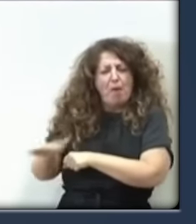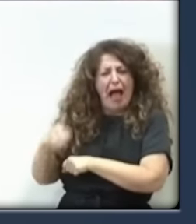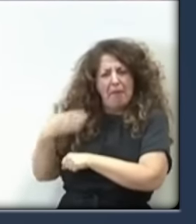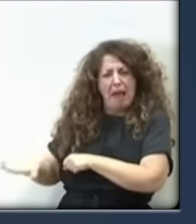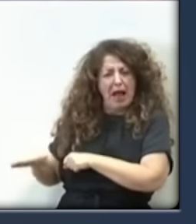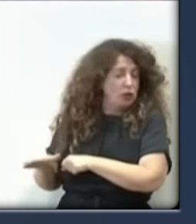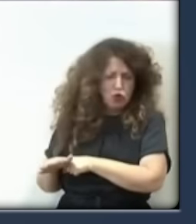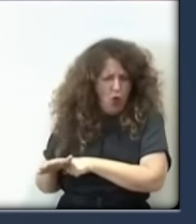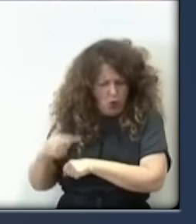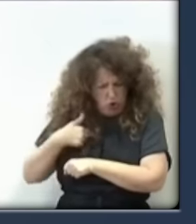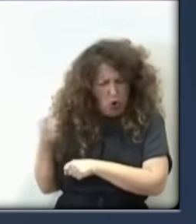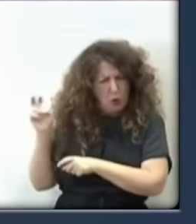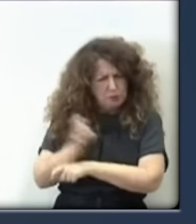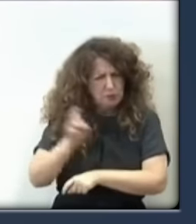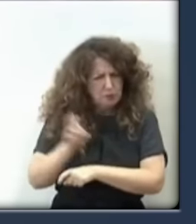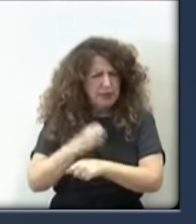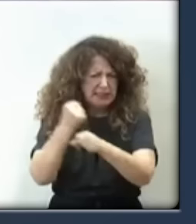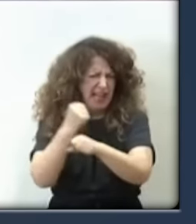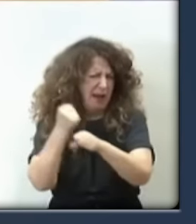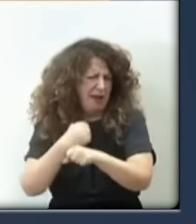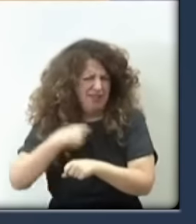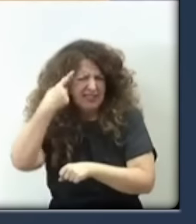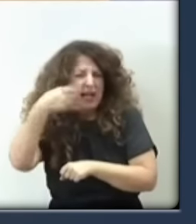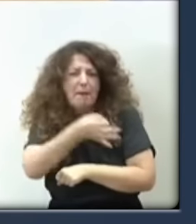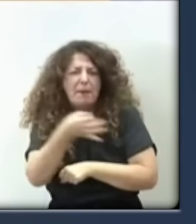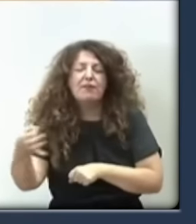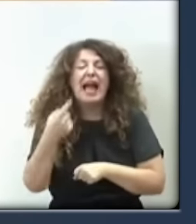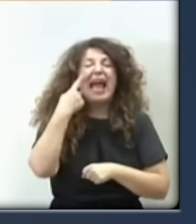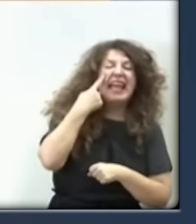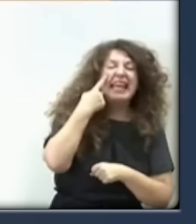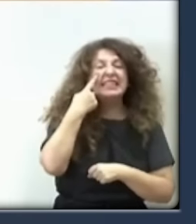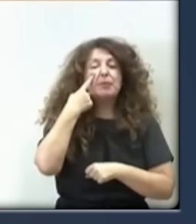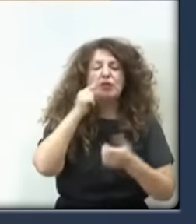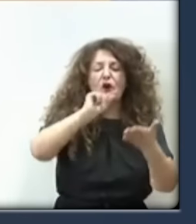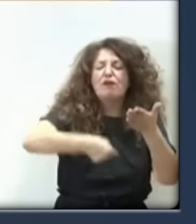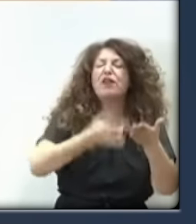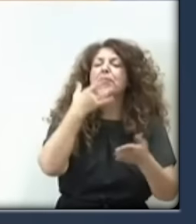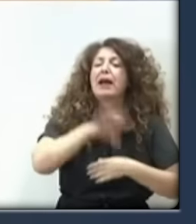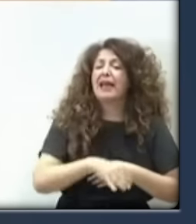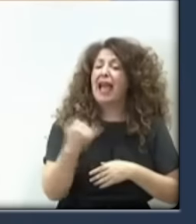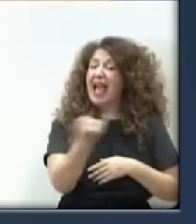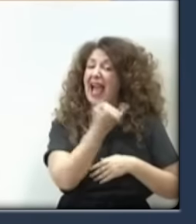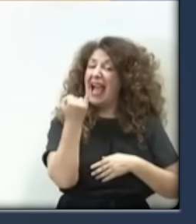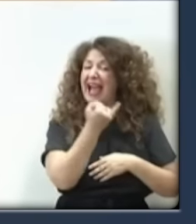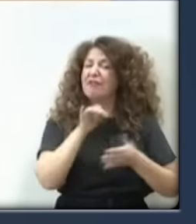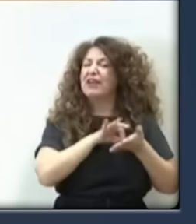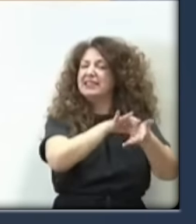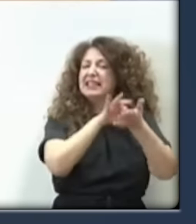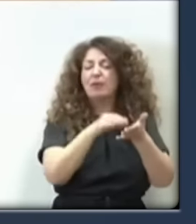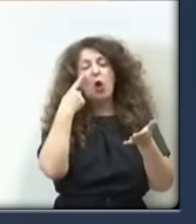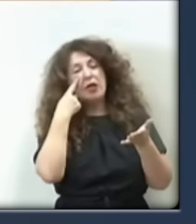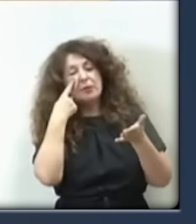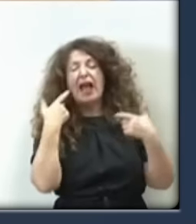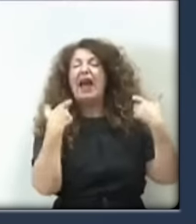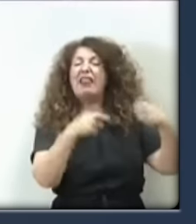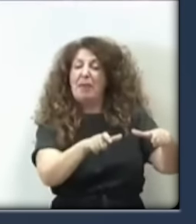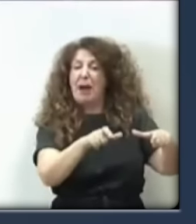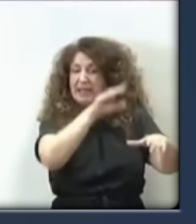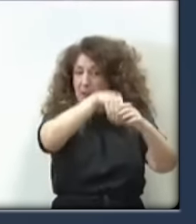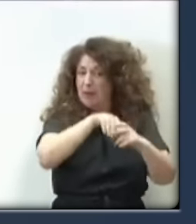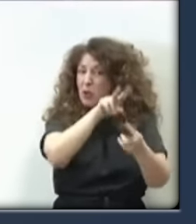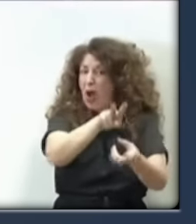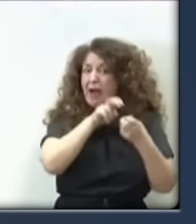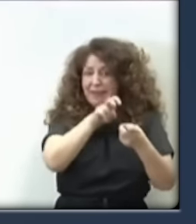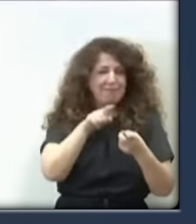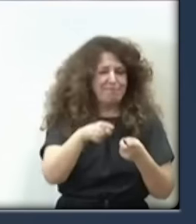sabemos perfectamente que los inspectores que firman, que es el jefe de dependencia regional del Servicio de Inspección del Departamento de Inspección de la Agencia, no